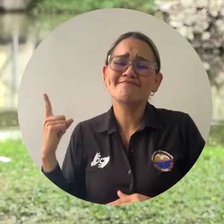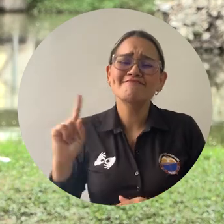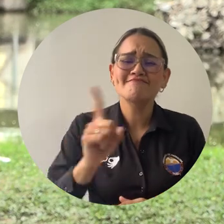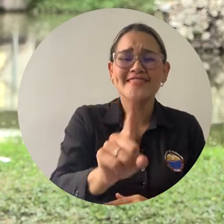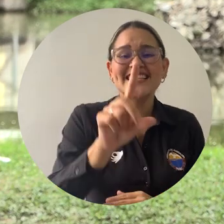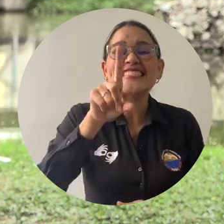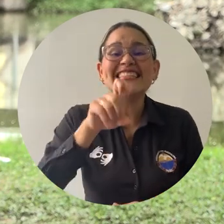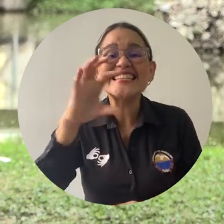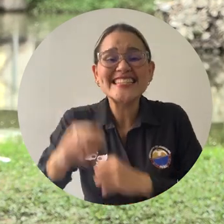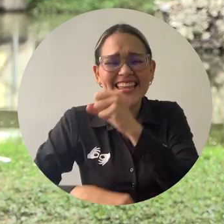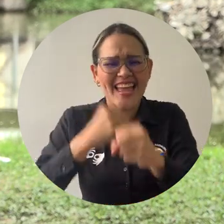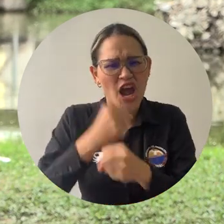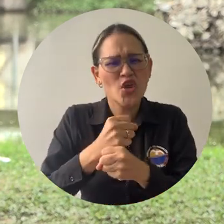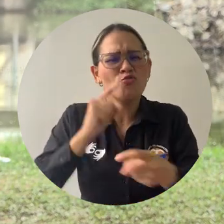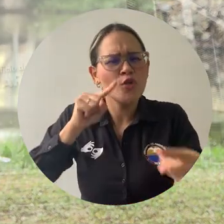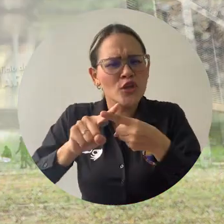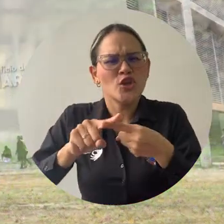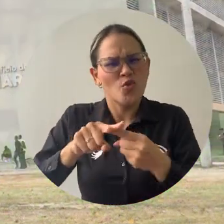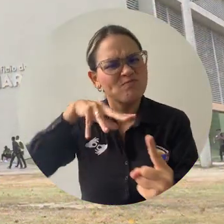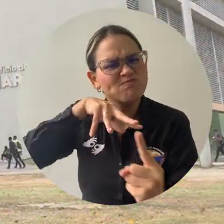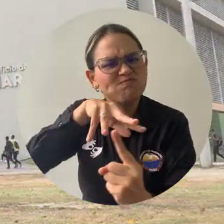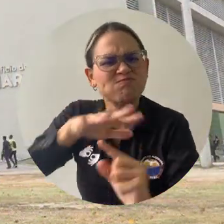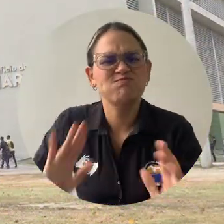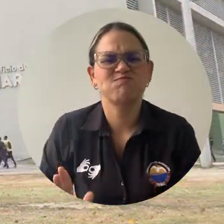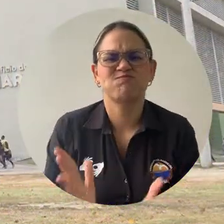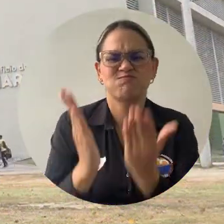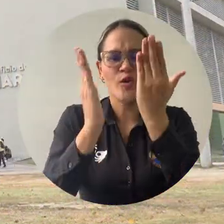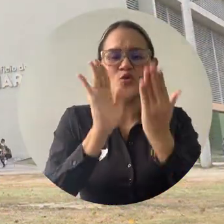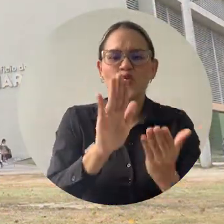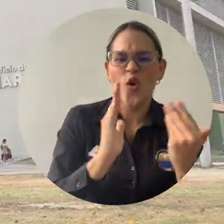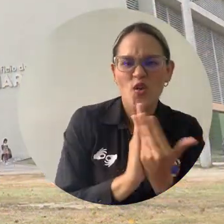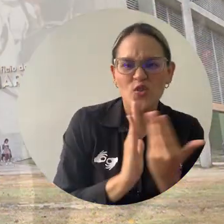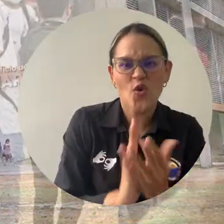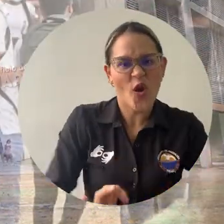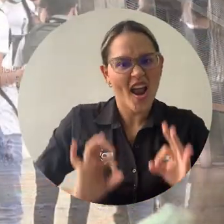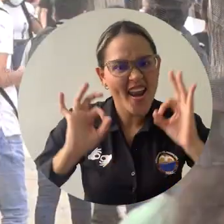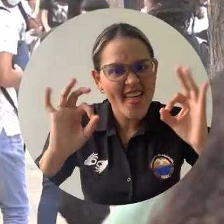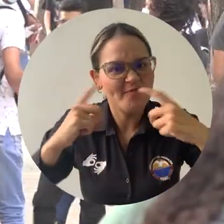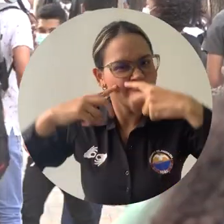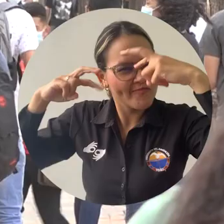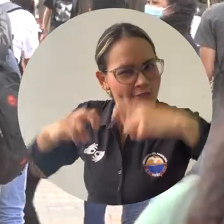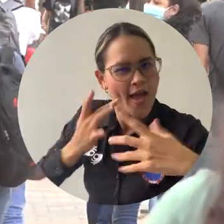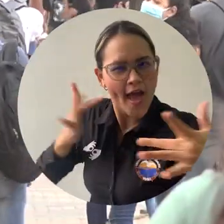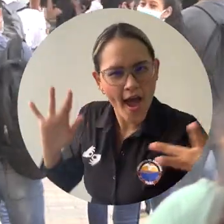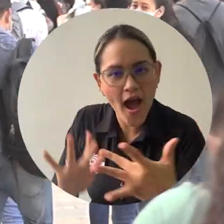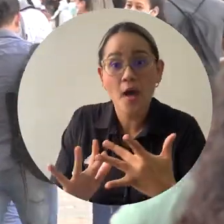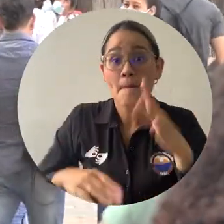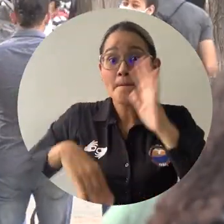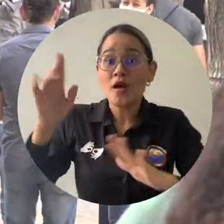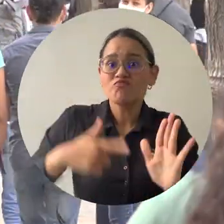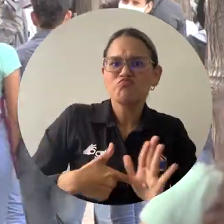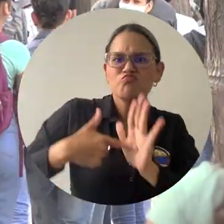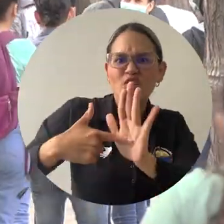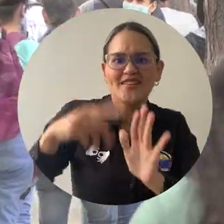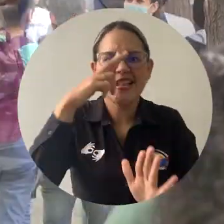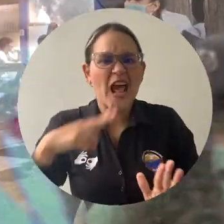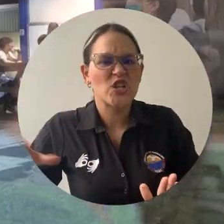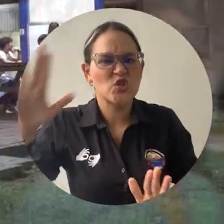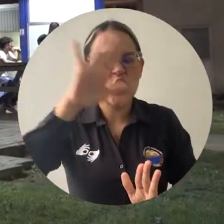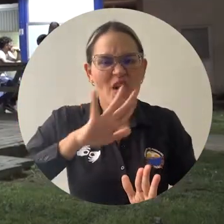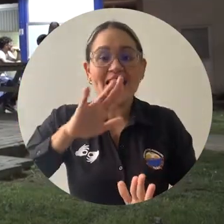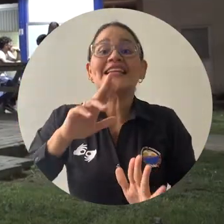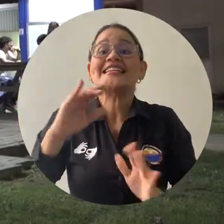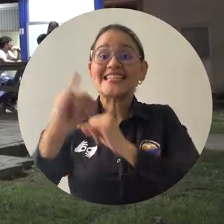positiva del territorio a partir de la educación de alta calidad, de la investigación con pertinencia, de la visibilidad y el reconocimiento nacional e internacional,